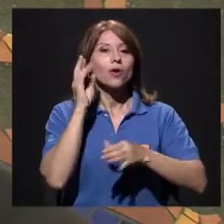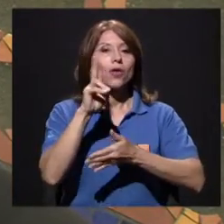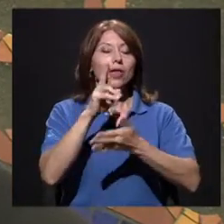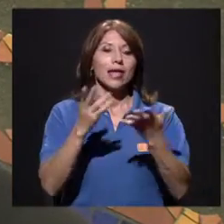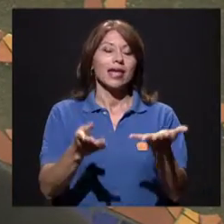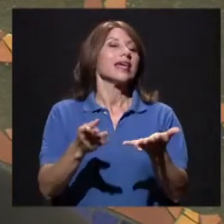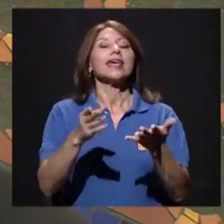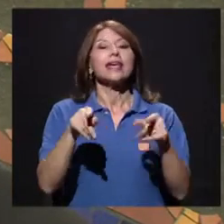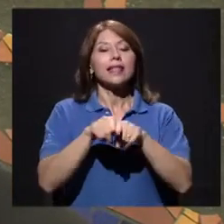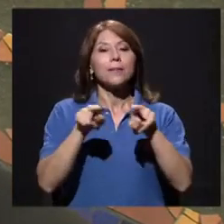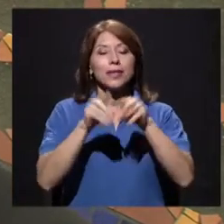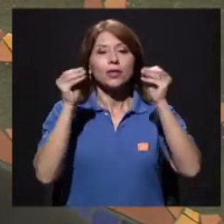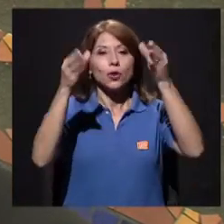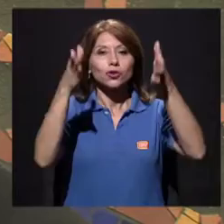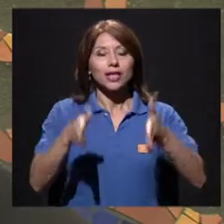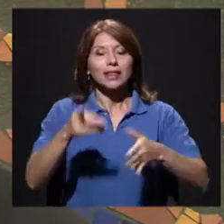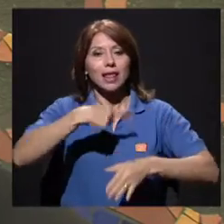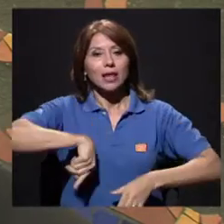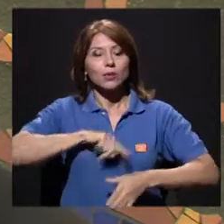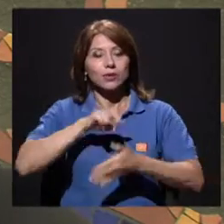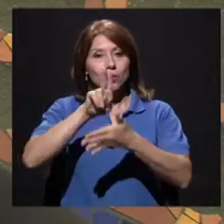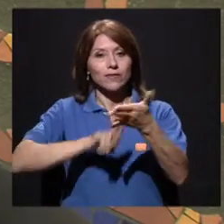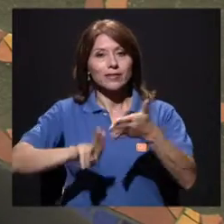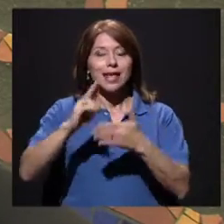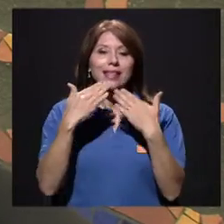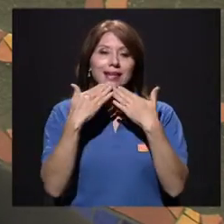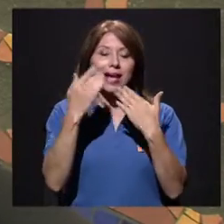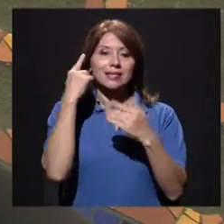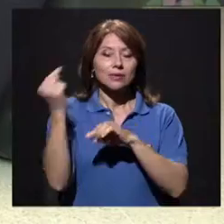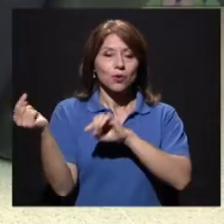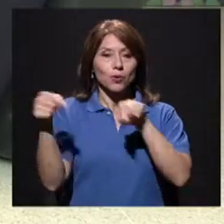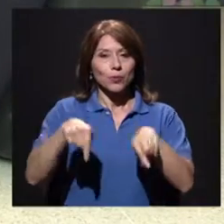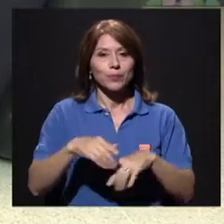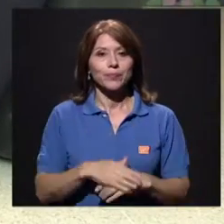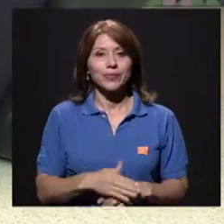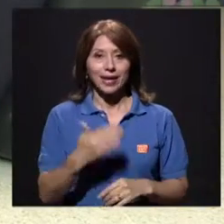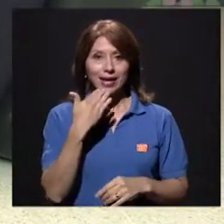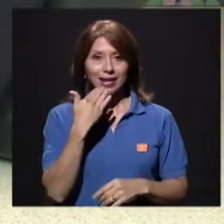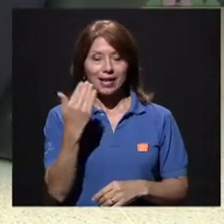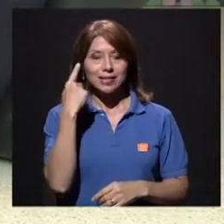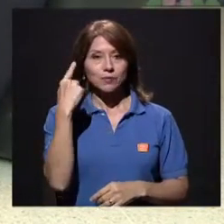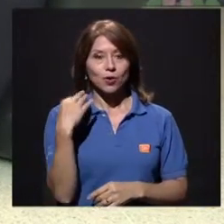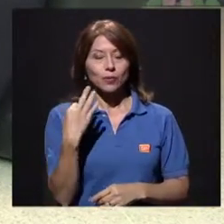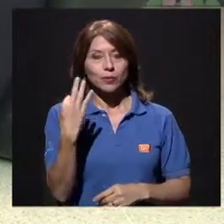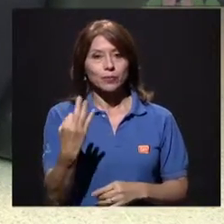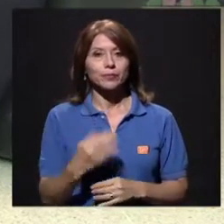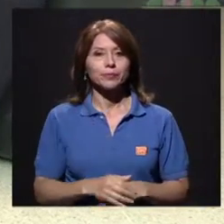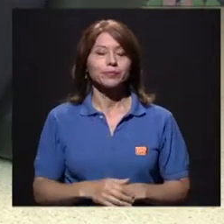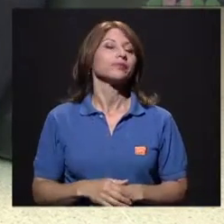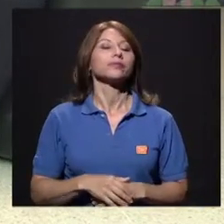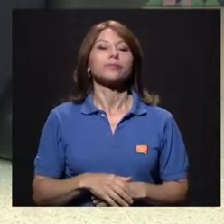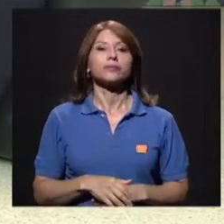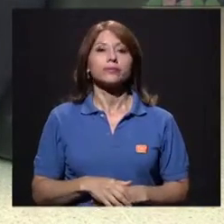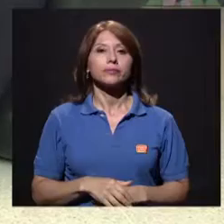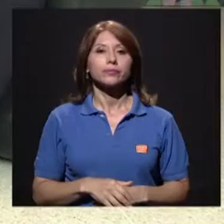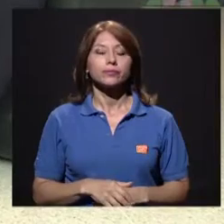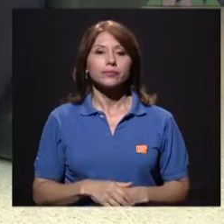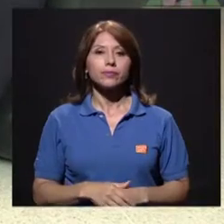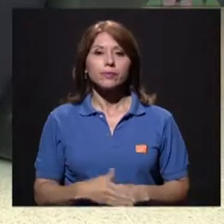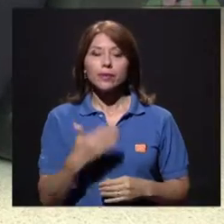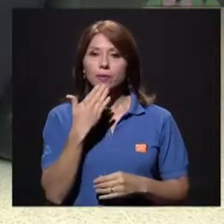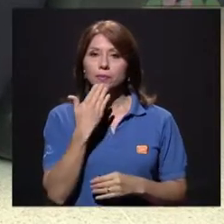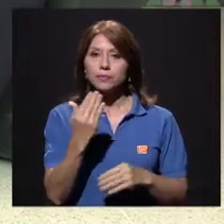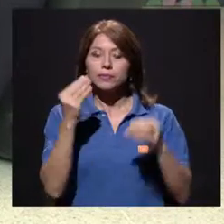de Educación Física de nuestra Universidad. Gracias por estar con nosotros. Muchas gracias a ustedes por la invitación. Muchísimas gracias,